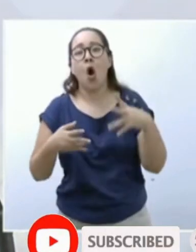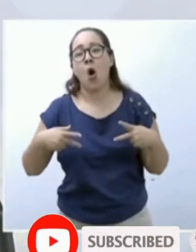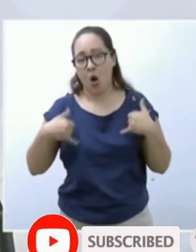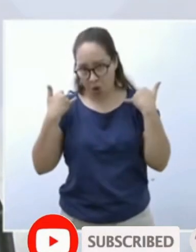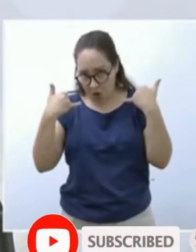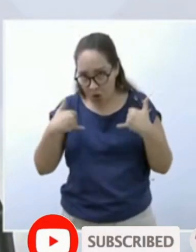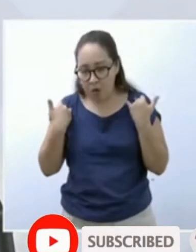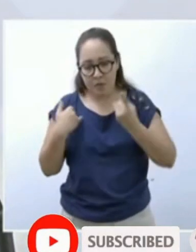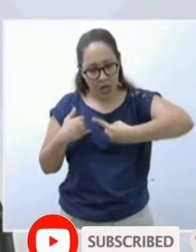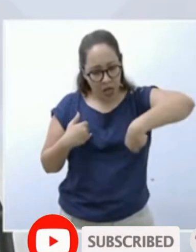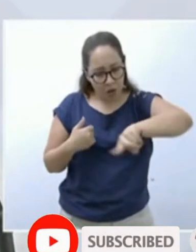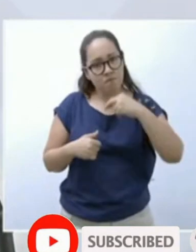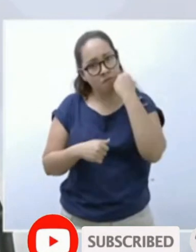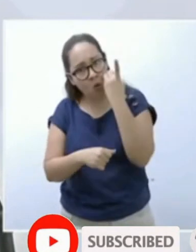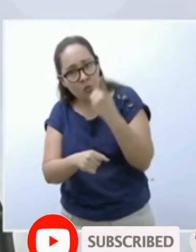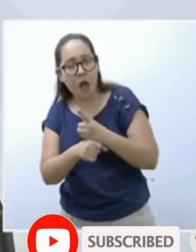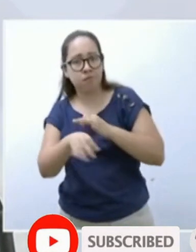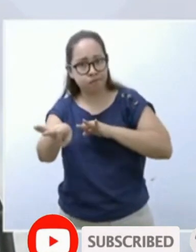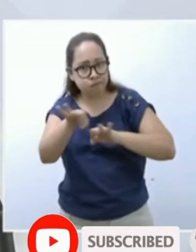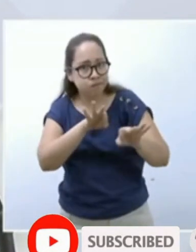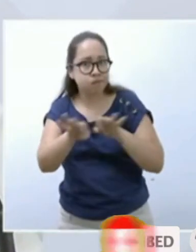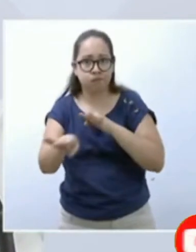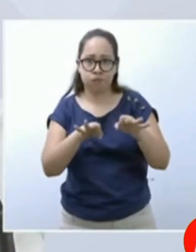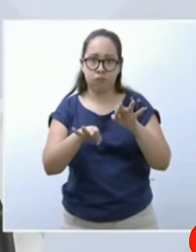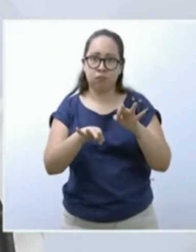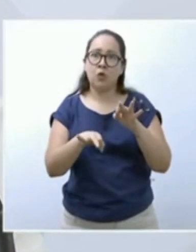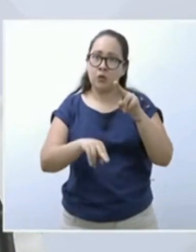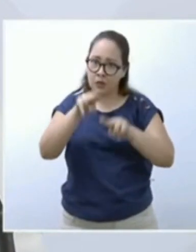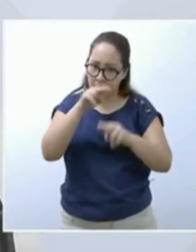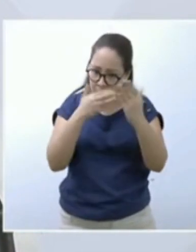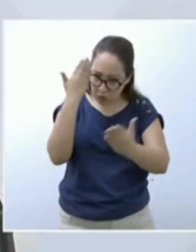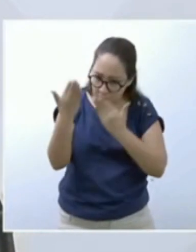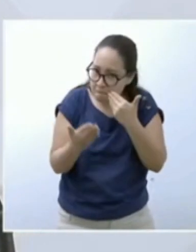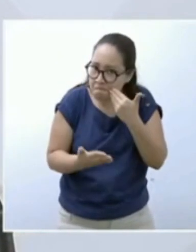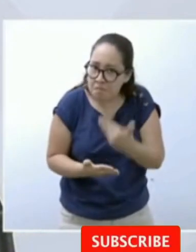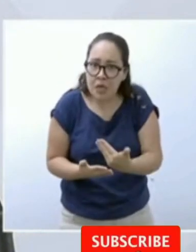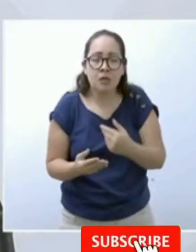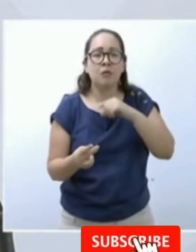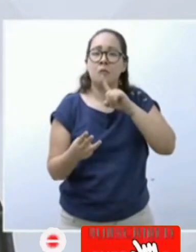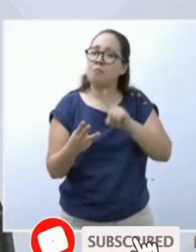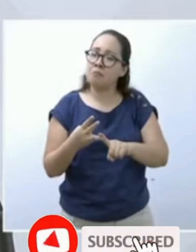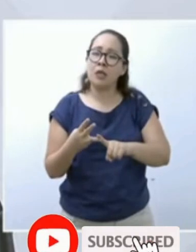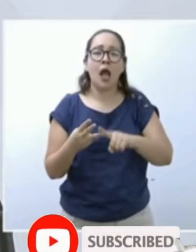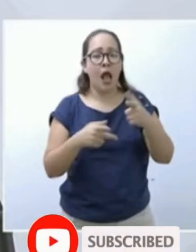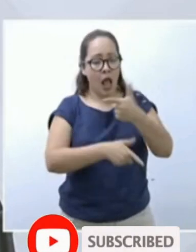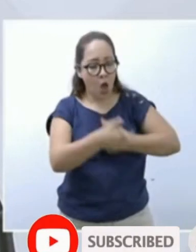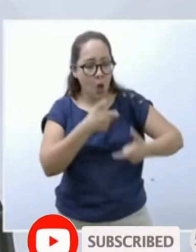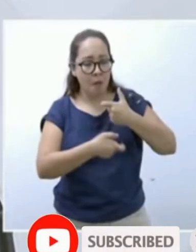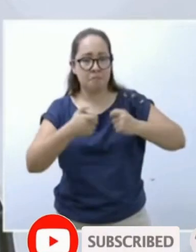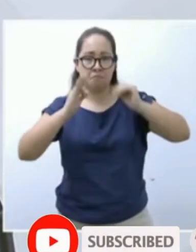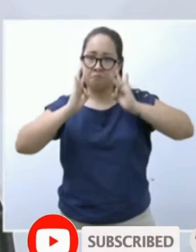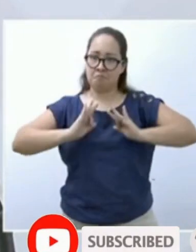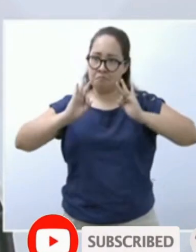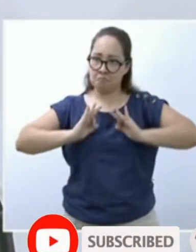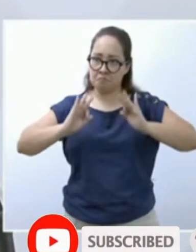una población trabajadora, con muy buen nivel de estudio, además de ser una economía estable,